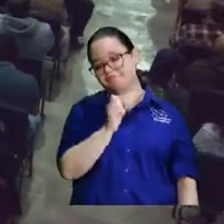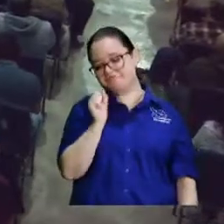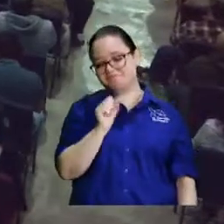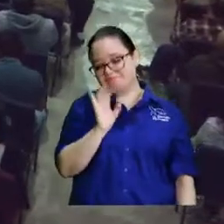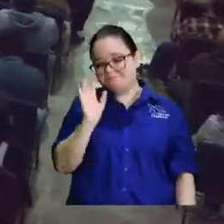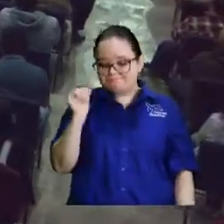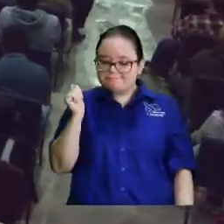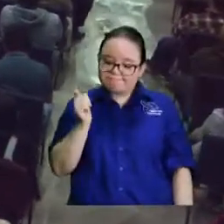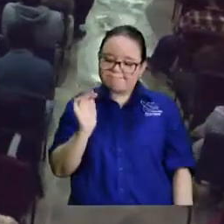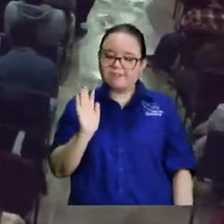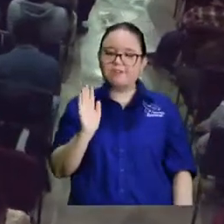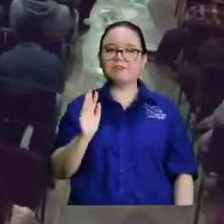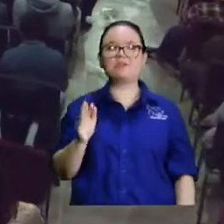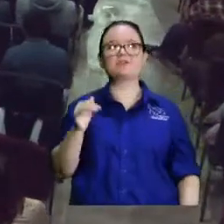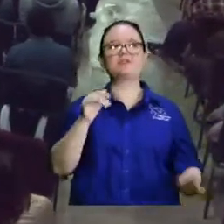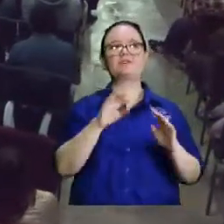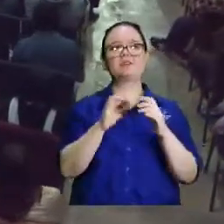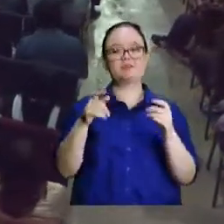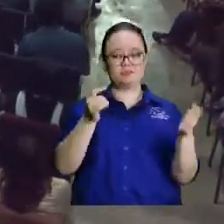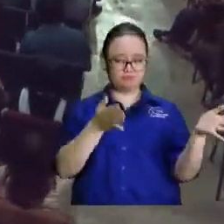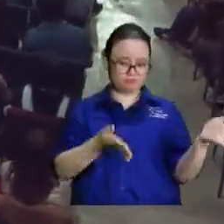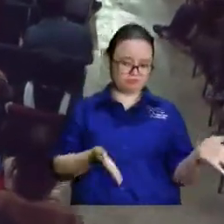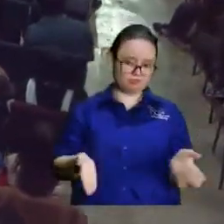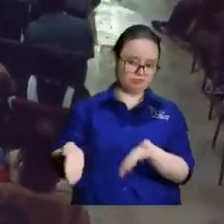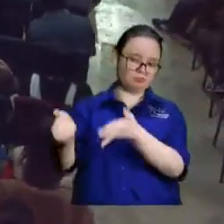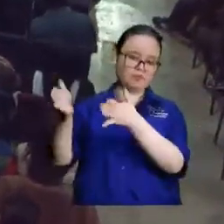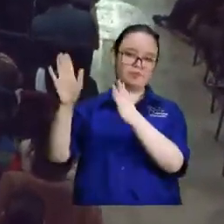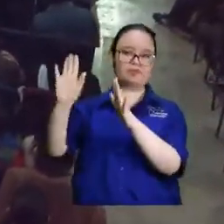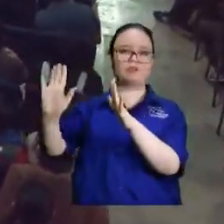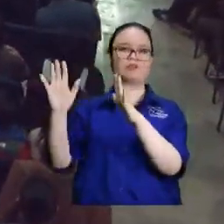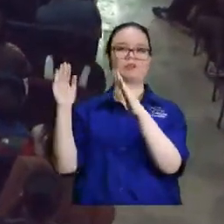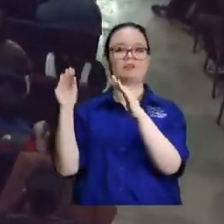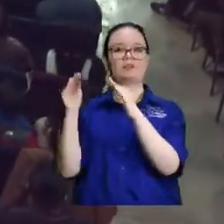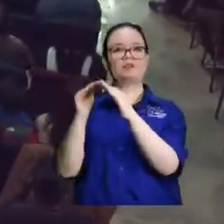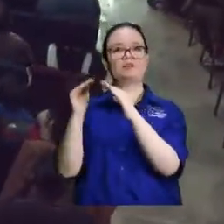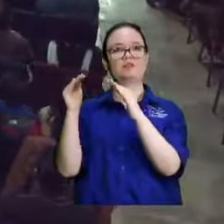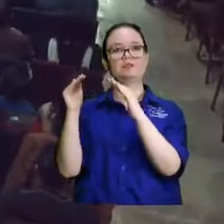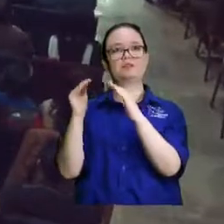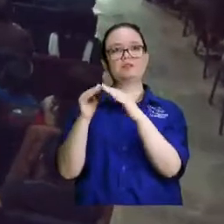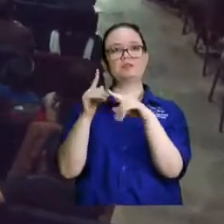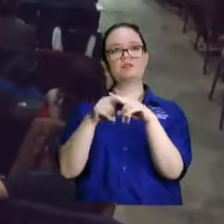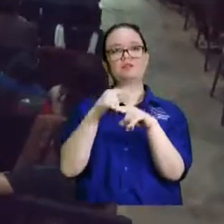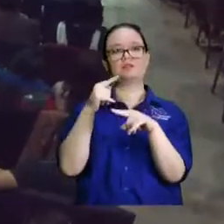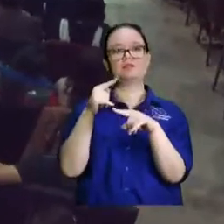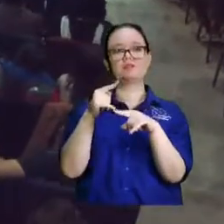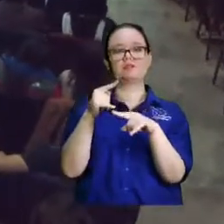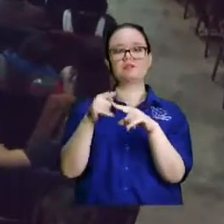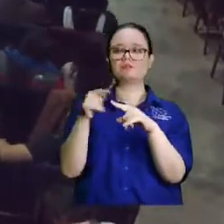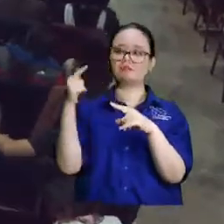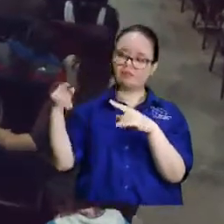centro entonces ya lo dejaron ir preso a su casa y cuando se iba dijo